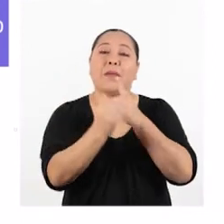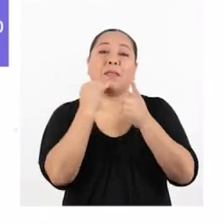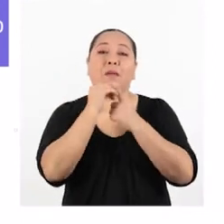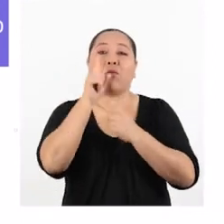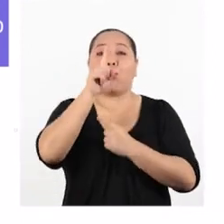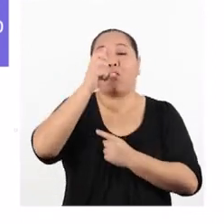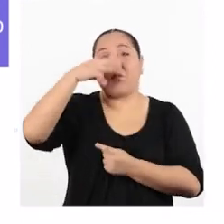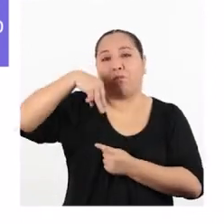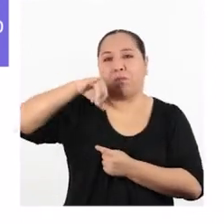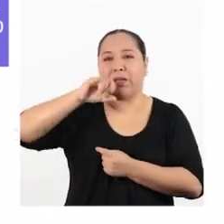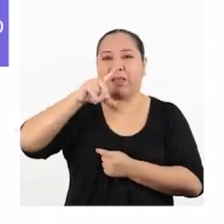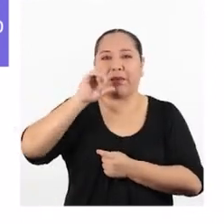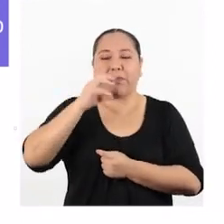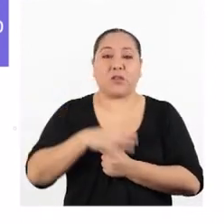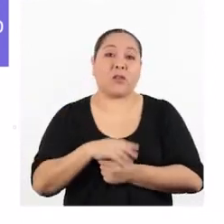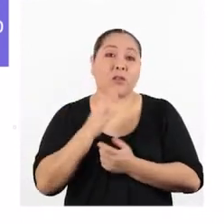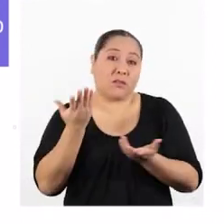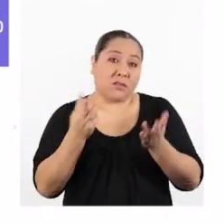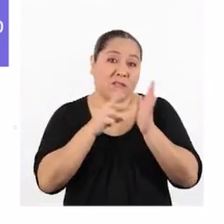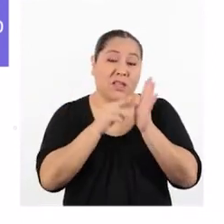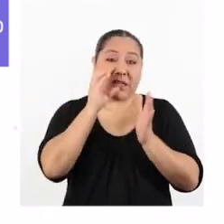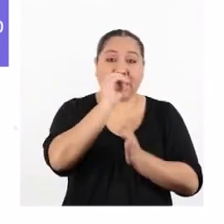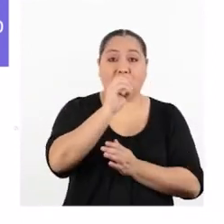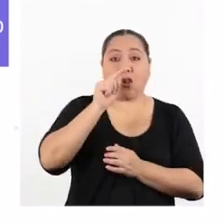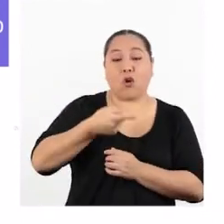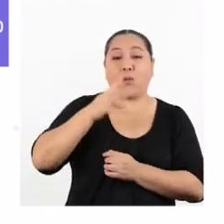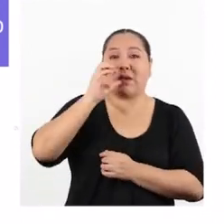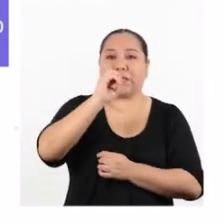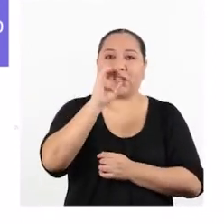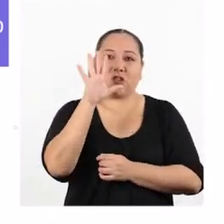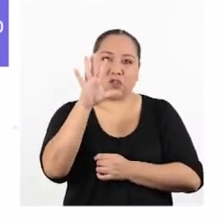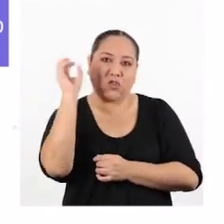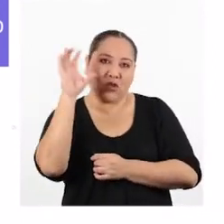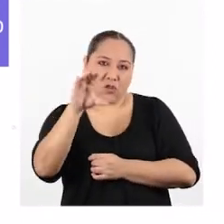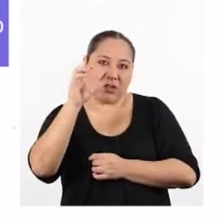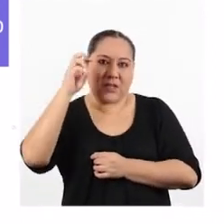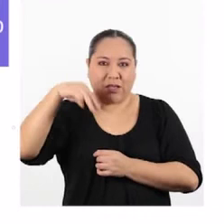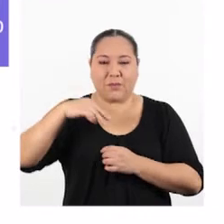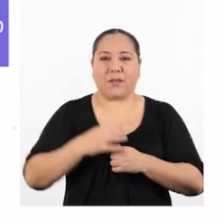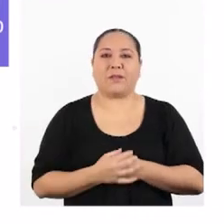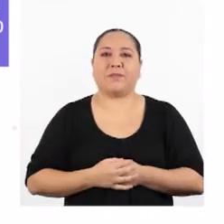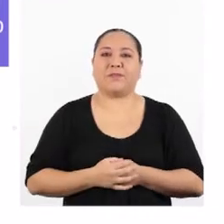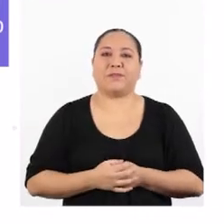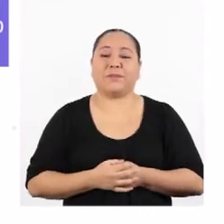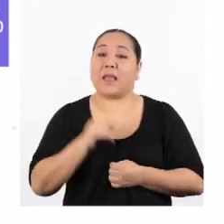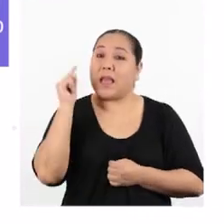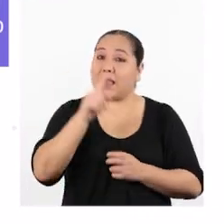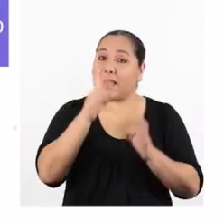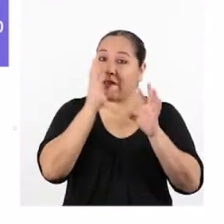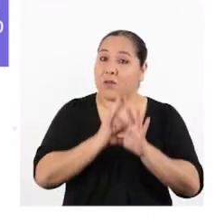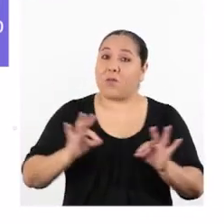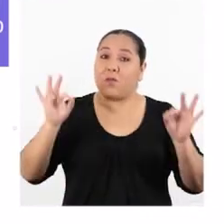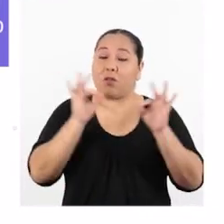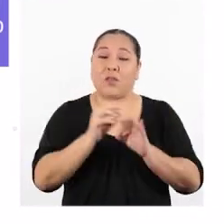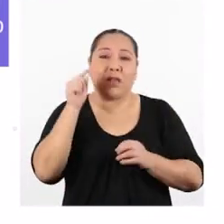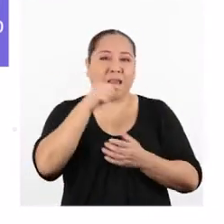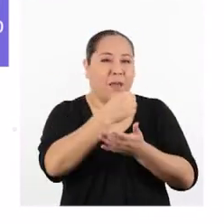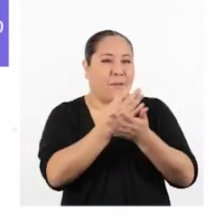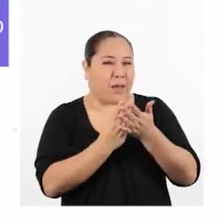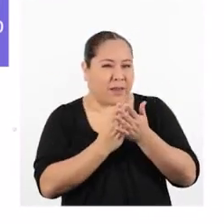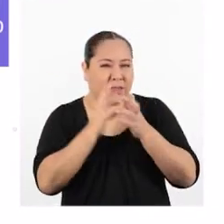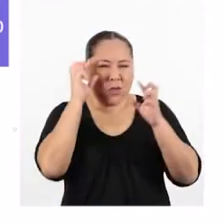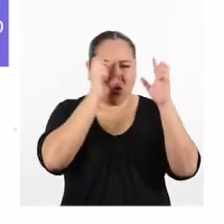un milímetro, o sea, 0,05 centímetros. Aquí lo importante es que el factor de